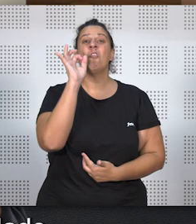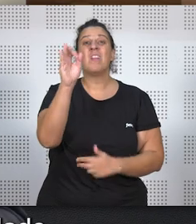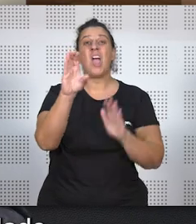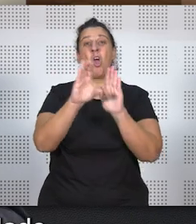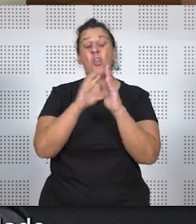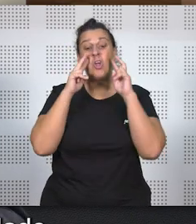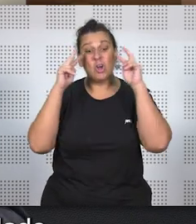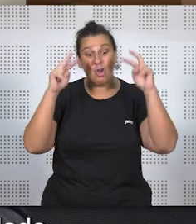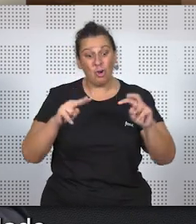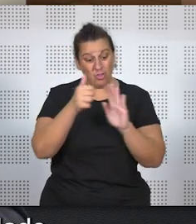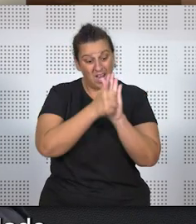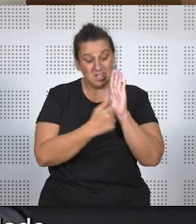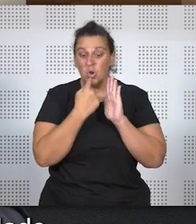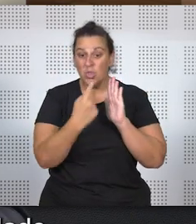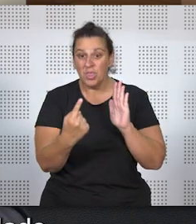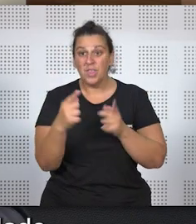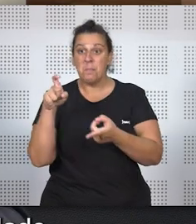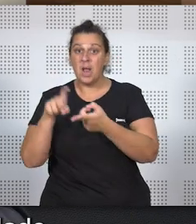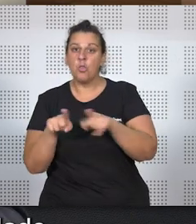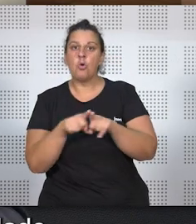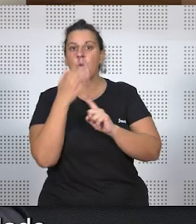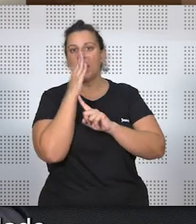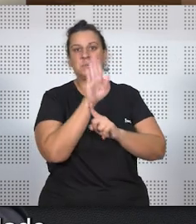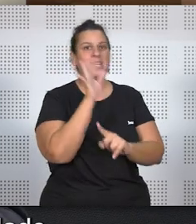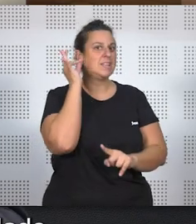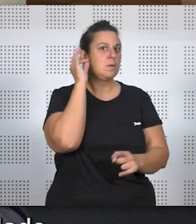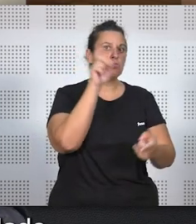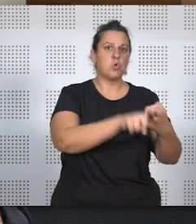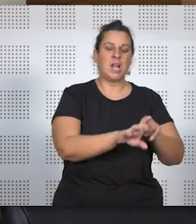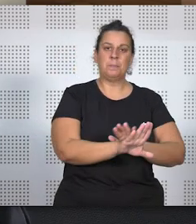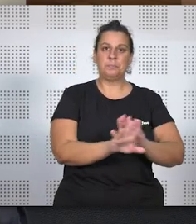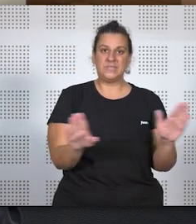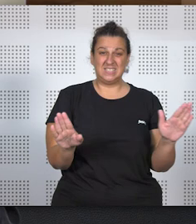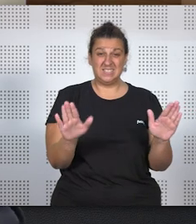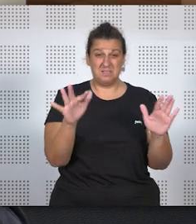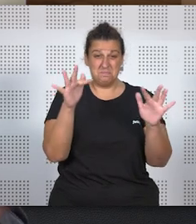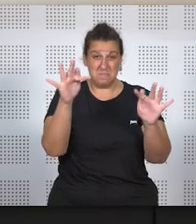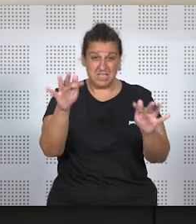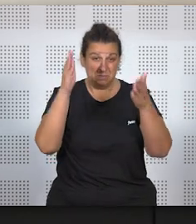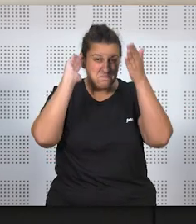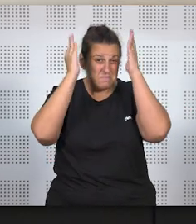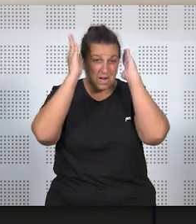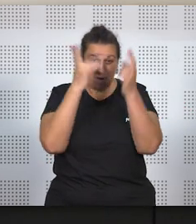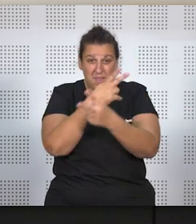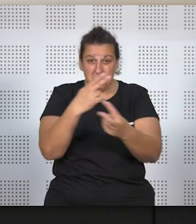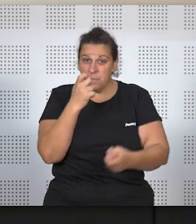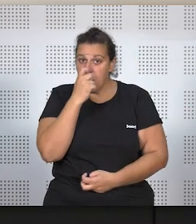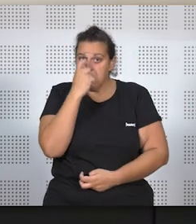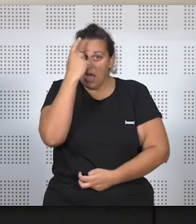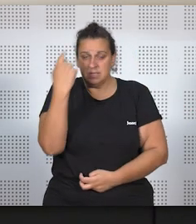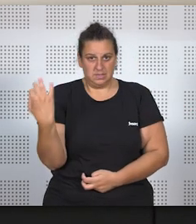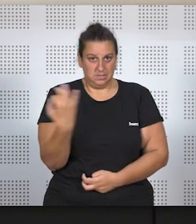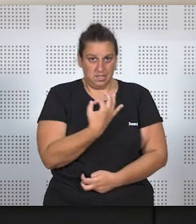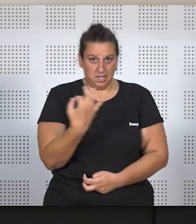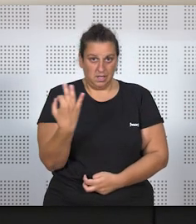y así lo dispone en su articulado, que el marido es el representante de su mujer. Y ya el colmo de todos los colmos es